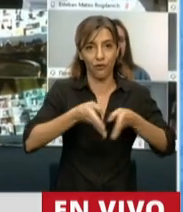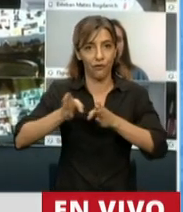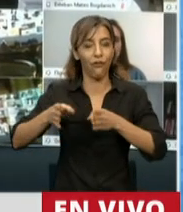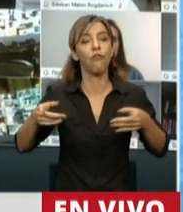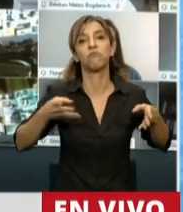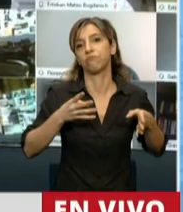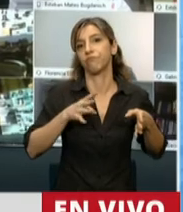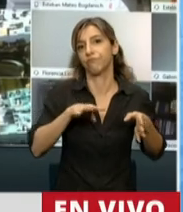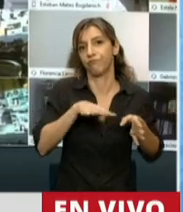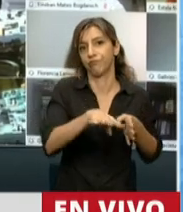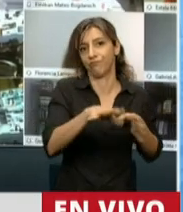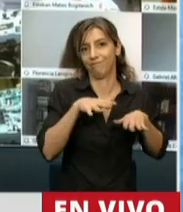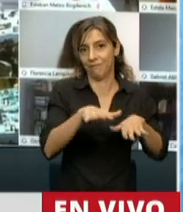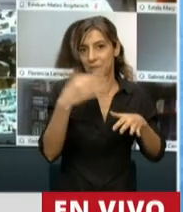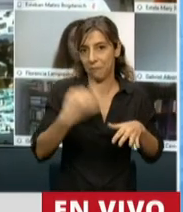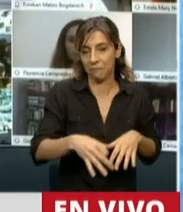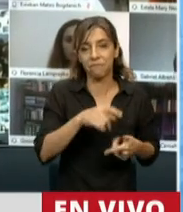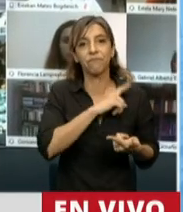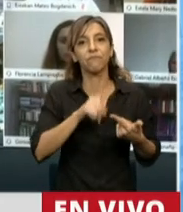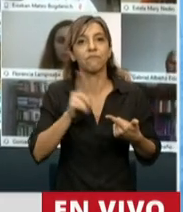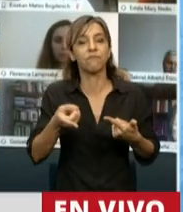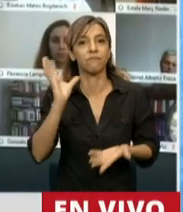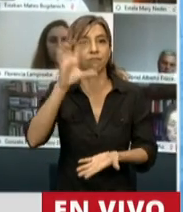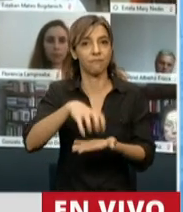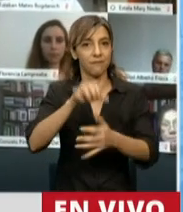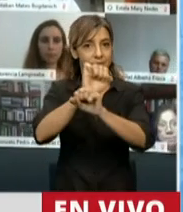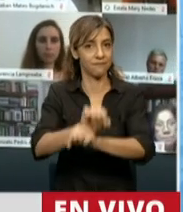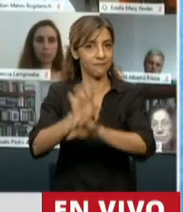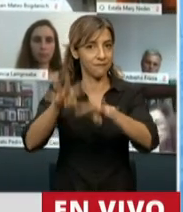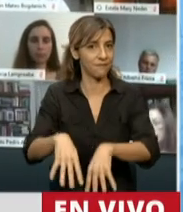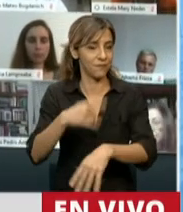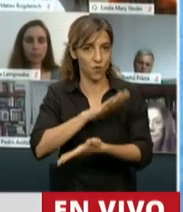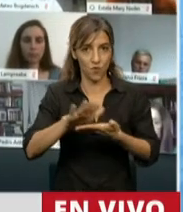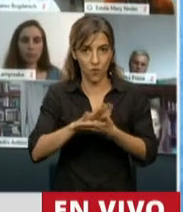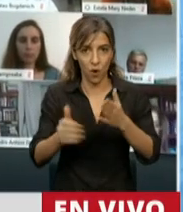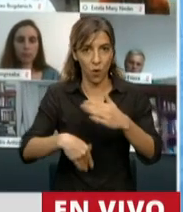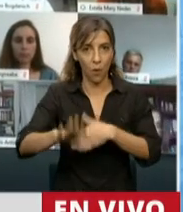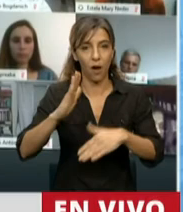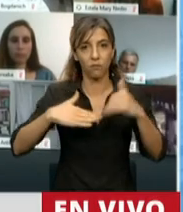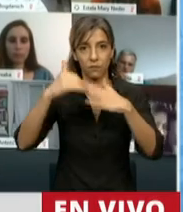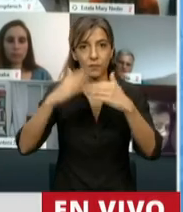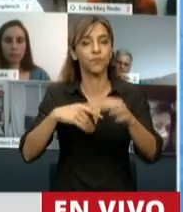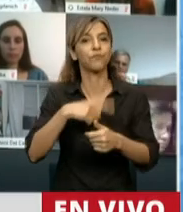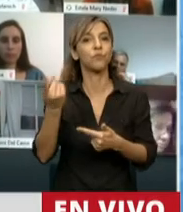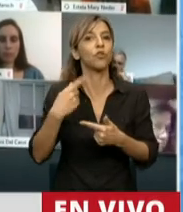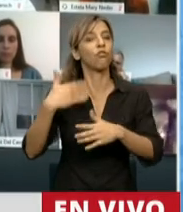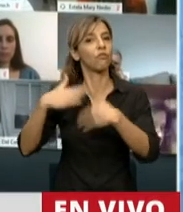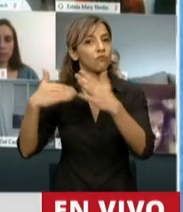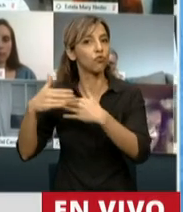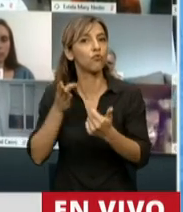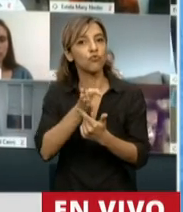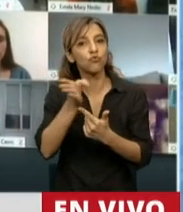construir el nuevo Servicio Penitenciario Federal. Obras cloacales en Uyum, Sonda, Chimba, Rawson, Albardón,